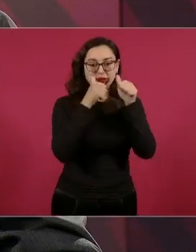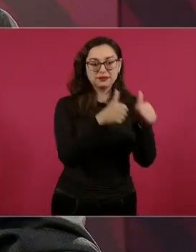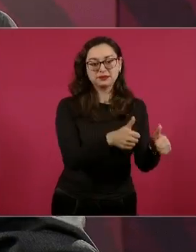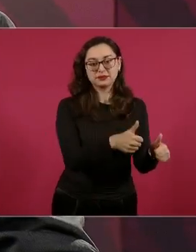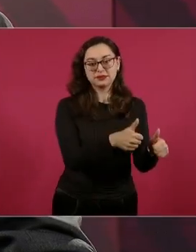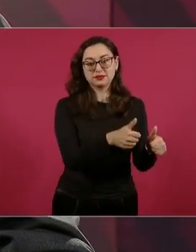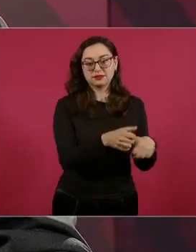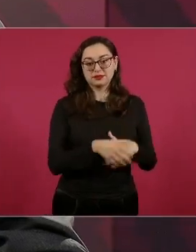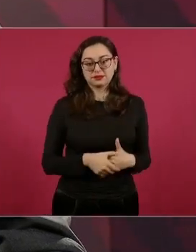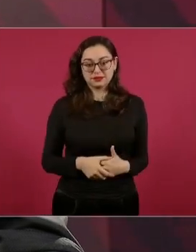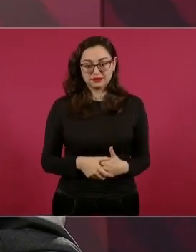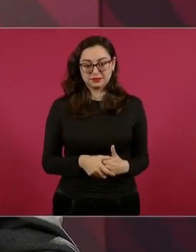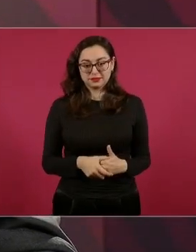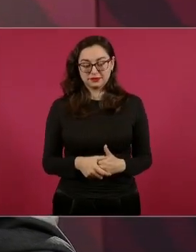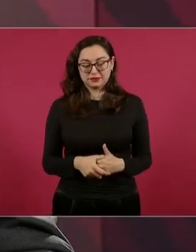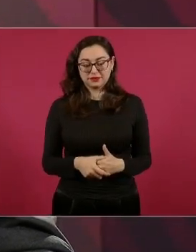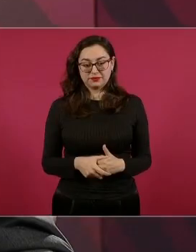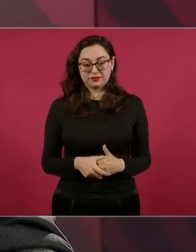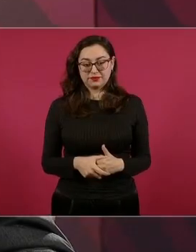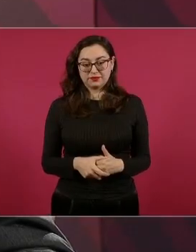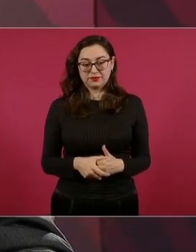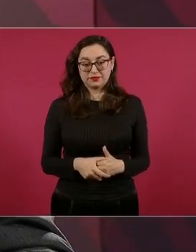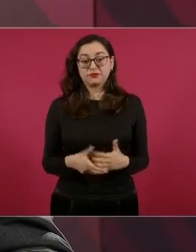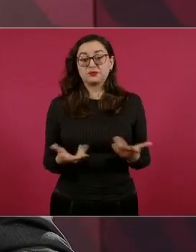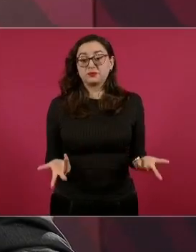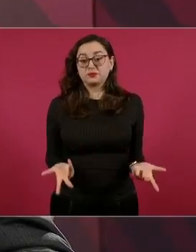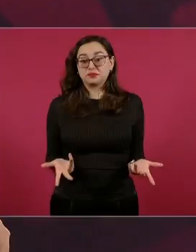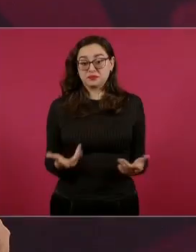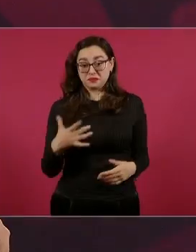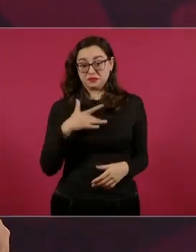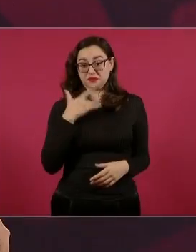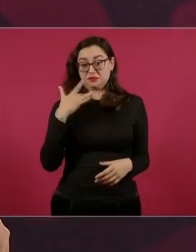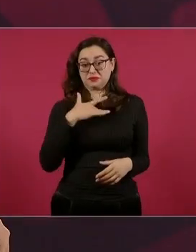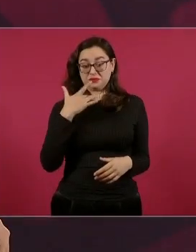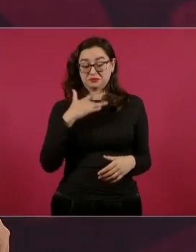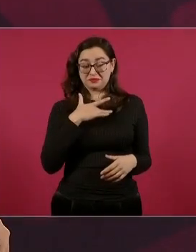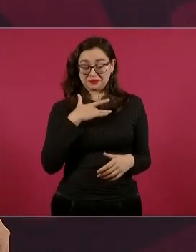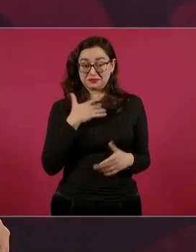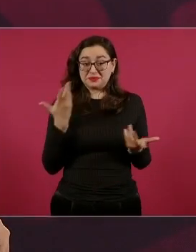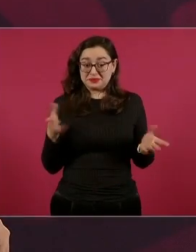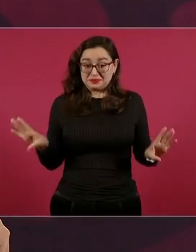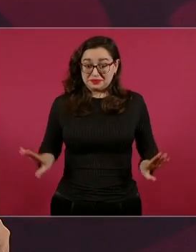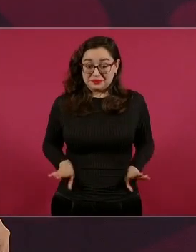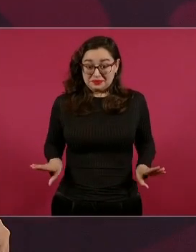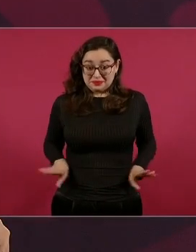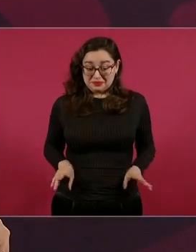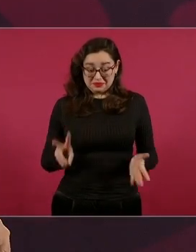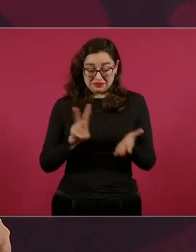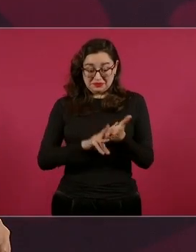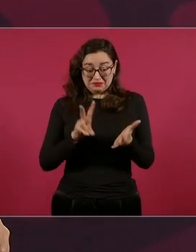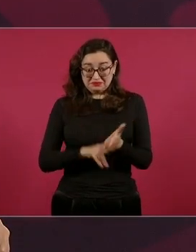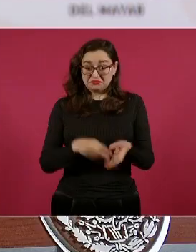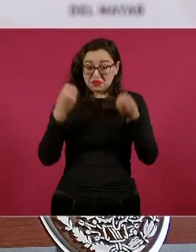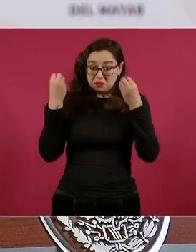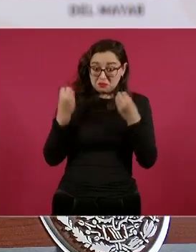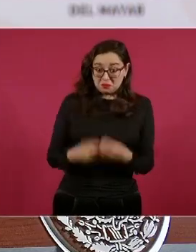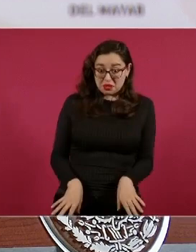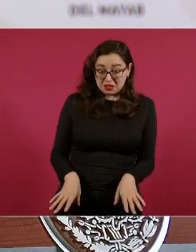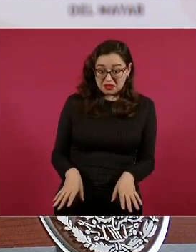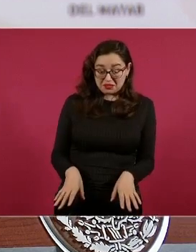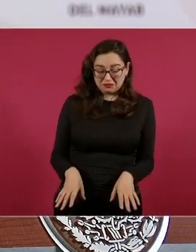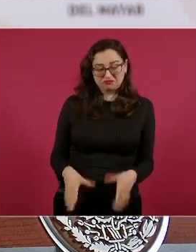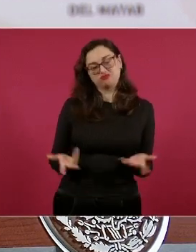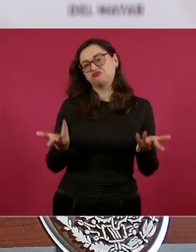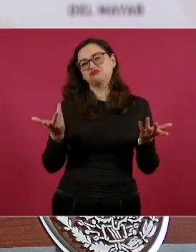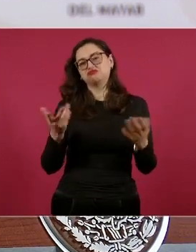Y yo creo que tiene que ver con la pérdida de valores, porque desde que se fundó